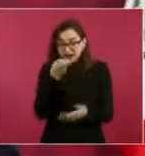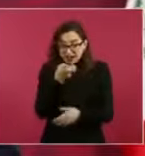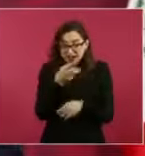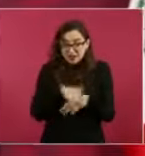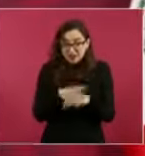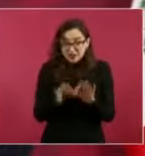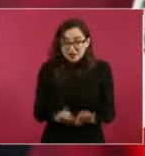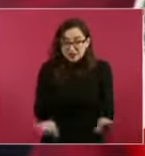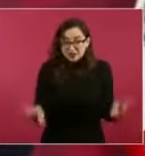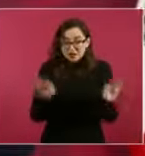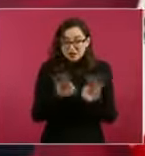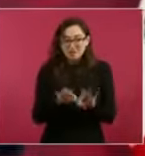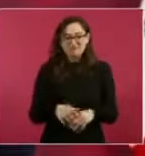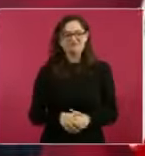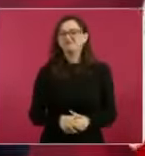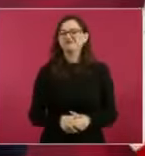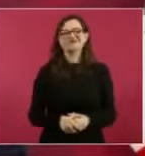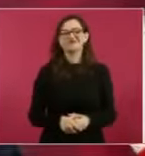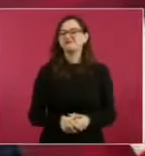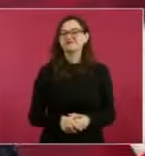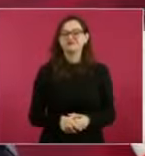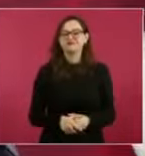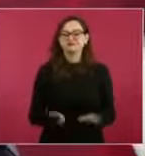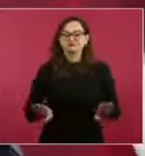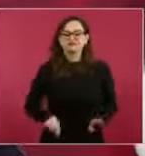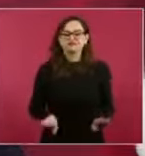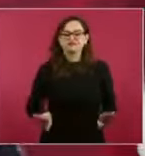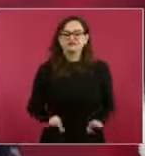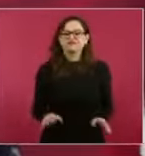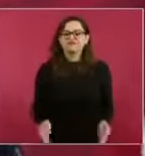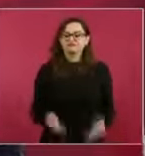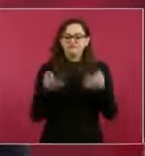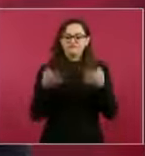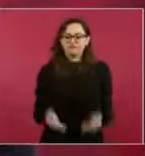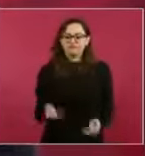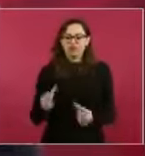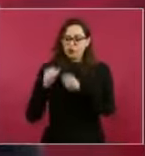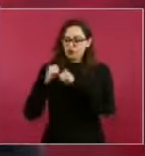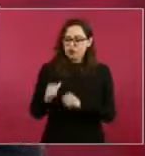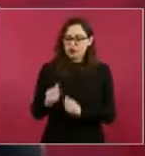sino el recto proceder de la autoridad.